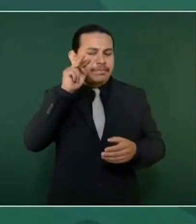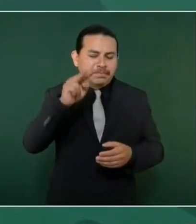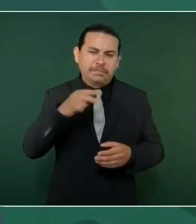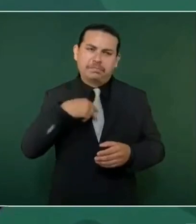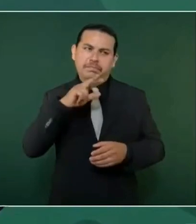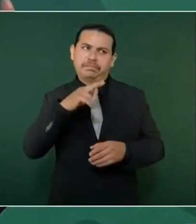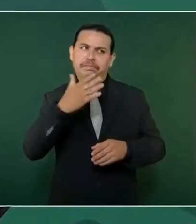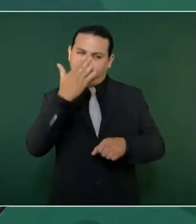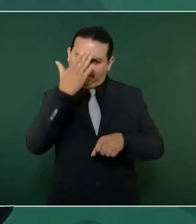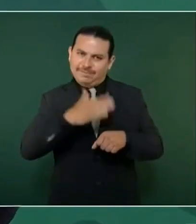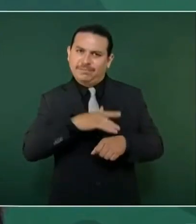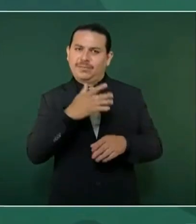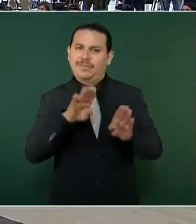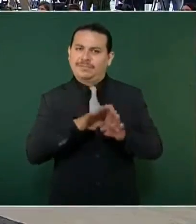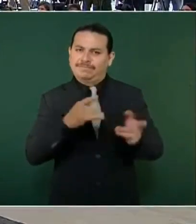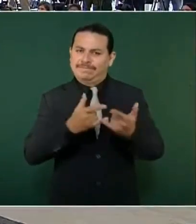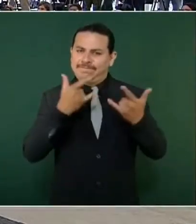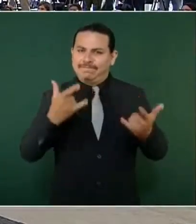Además,